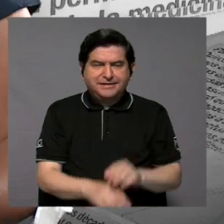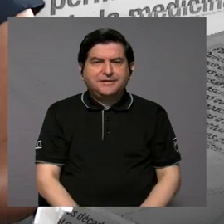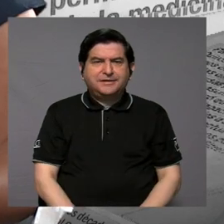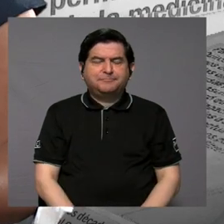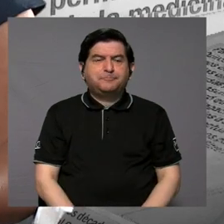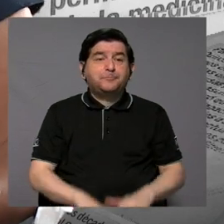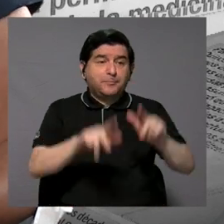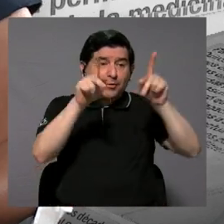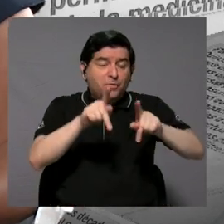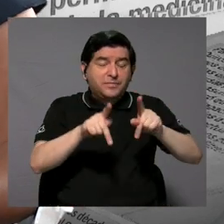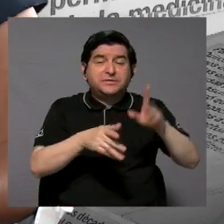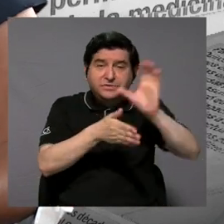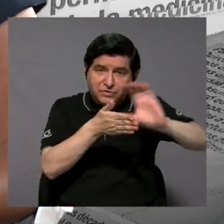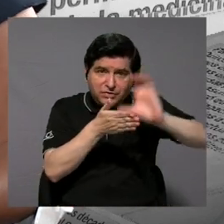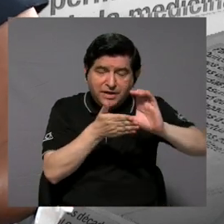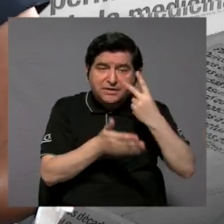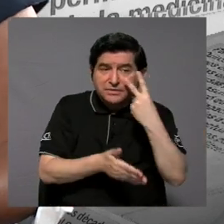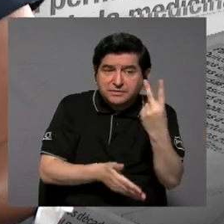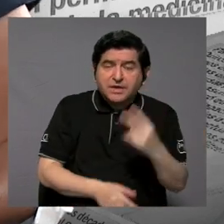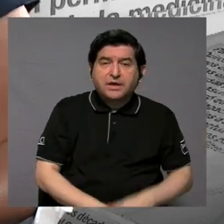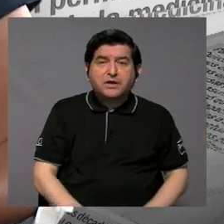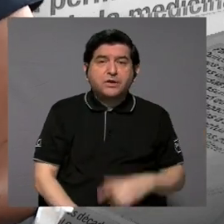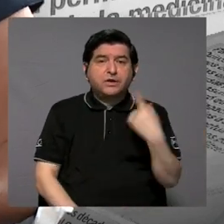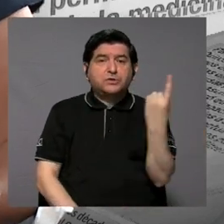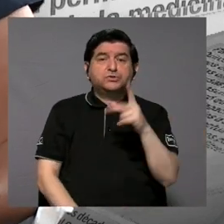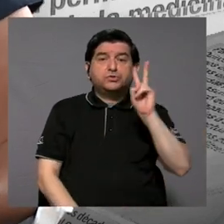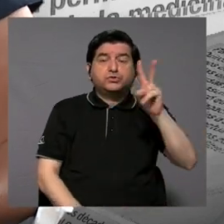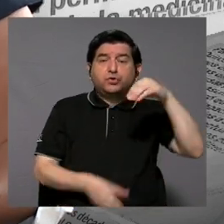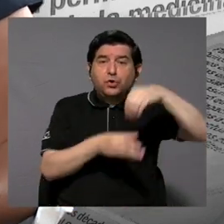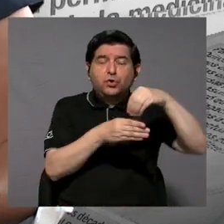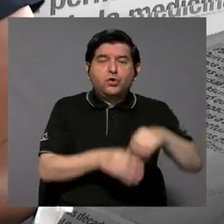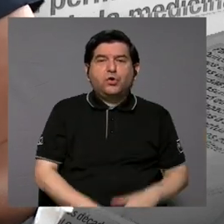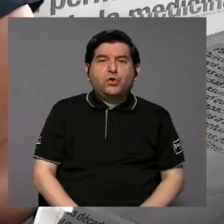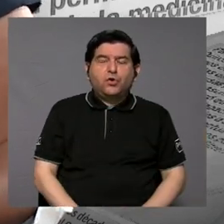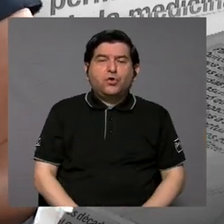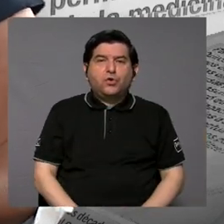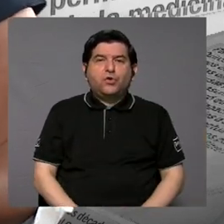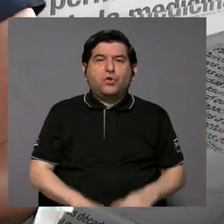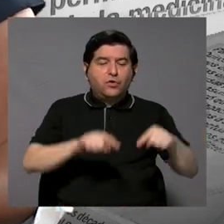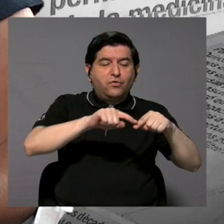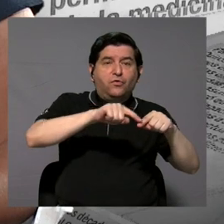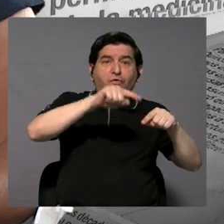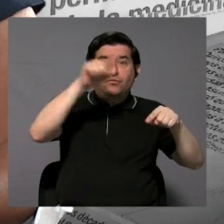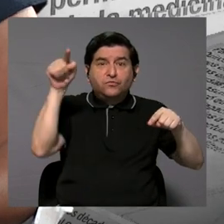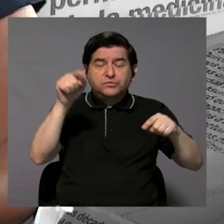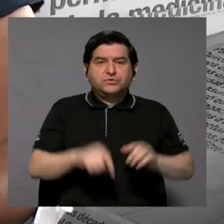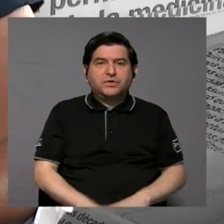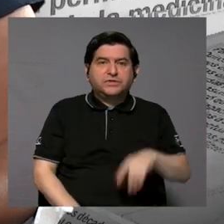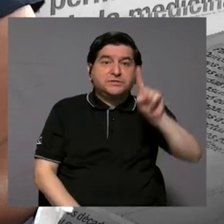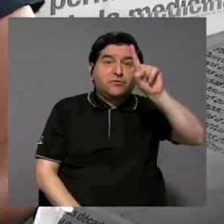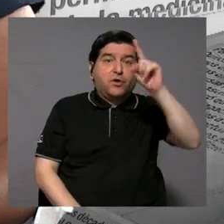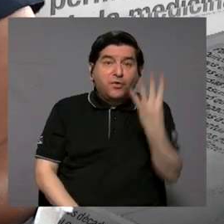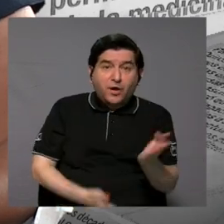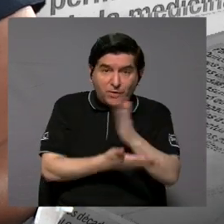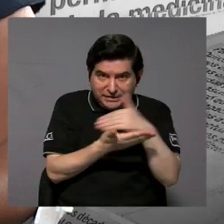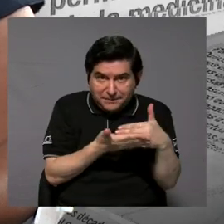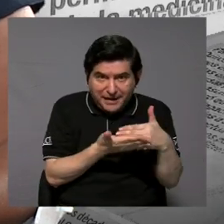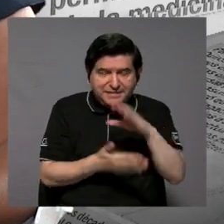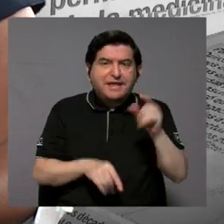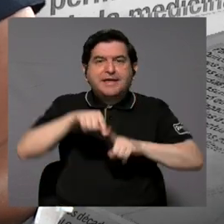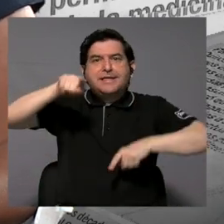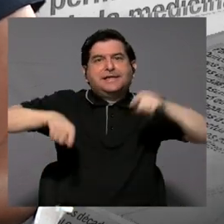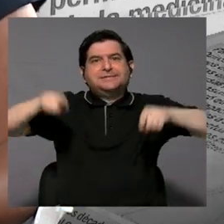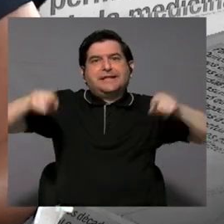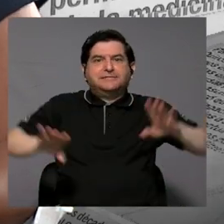vemos con un agente secundaria, solo fueron dos contenidos, funciones, y fue un cuarto de funciones, y